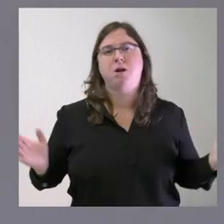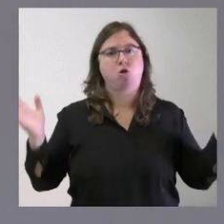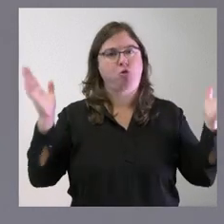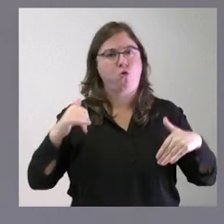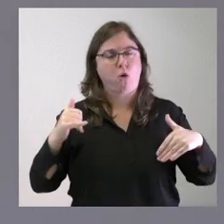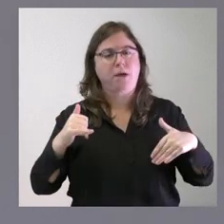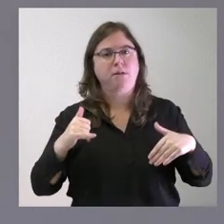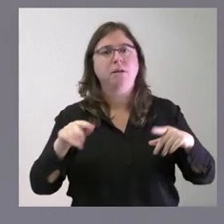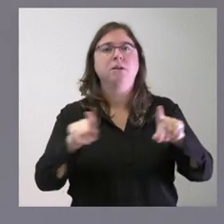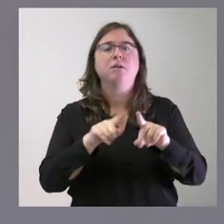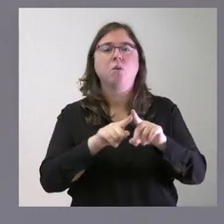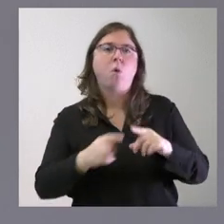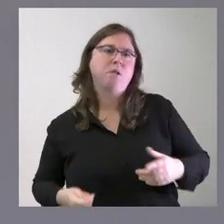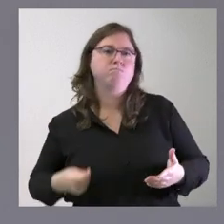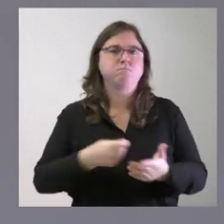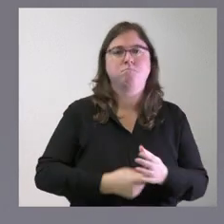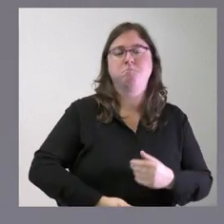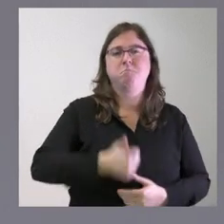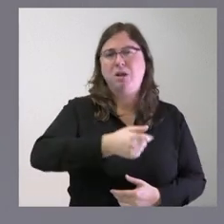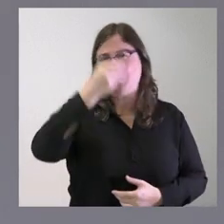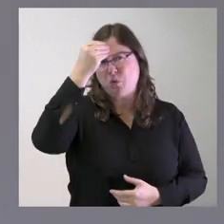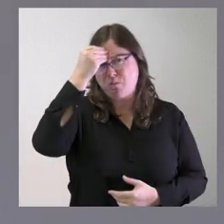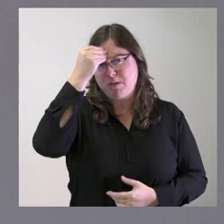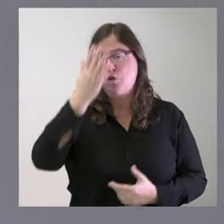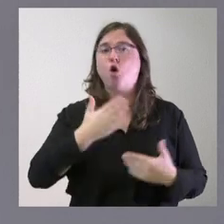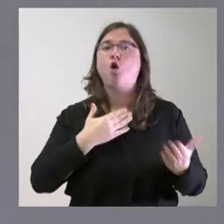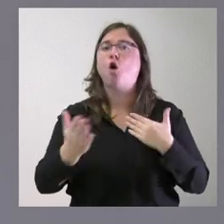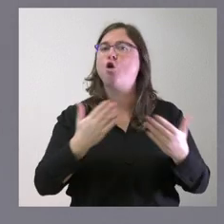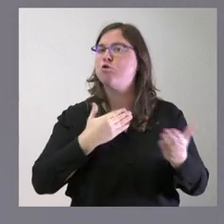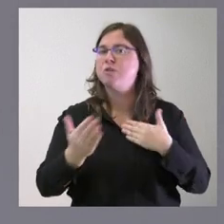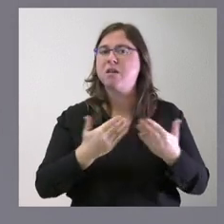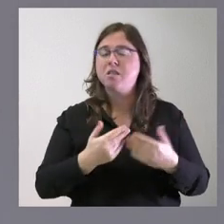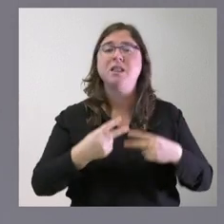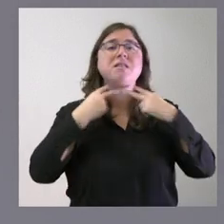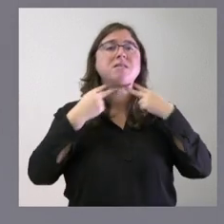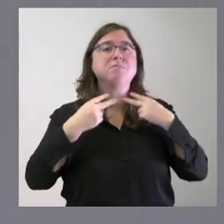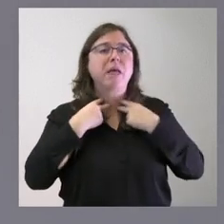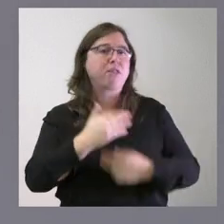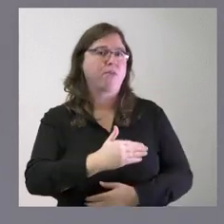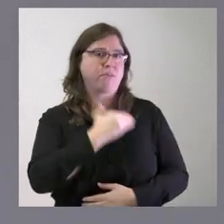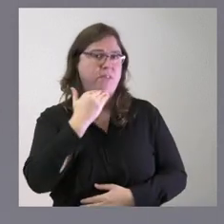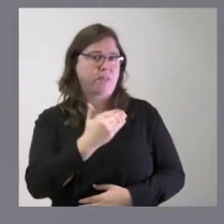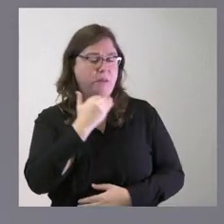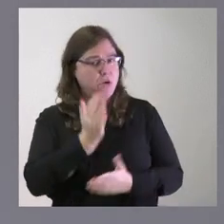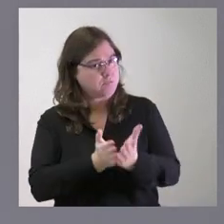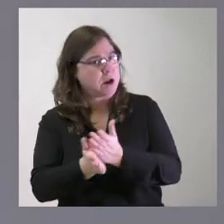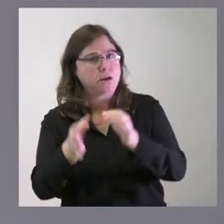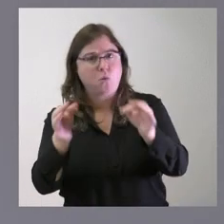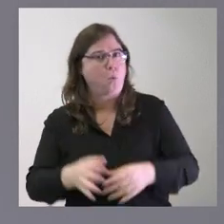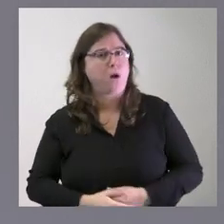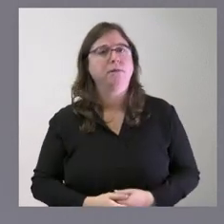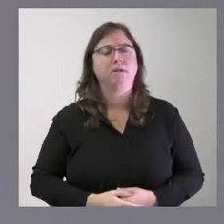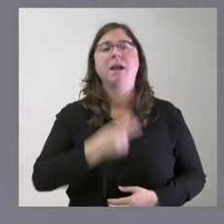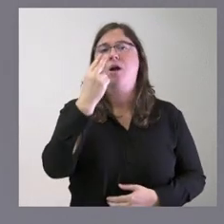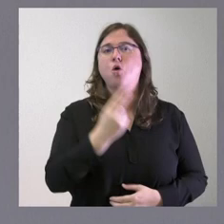abordar una aportación mayor y creo que de las conversaciones que hemos tenido la Diputación Provincial de Zamora está en esa misma dirección también abordar ese